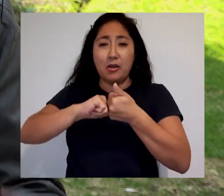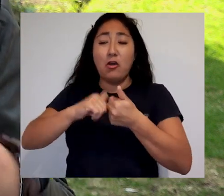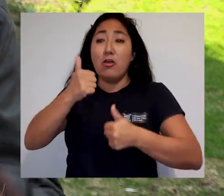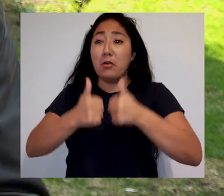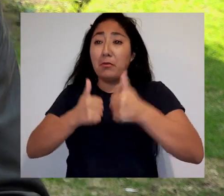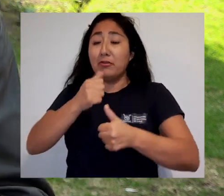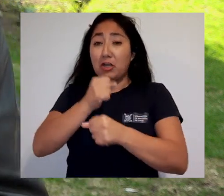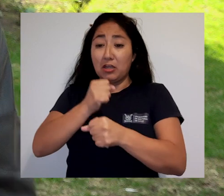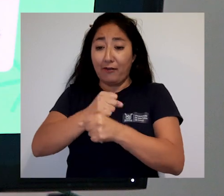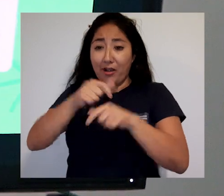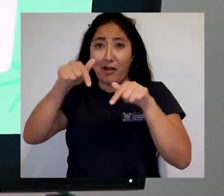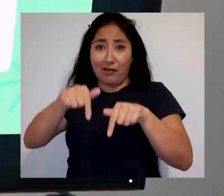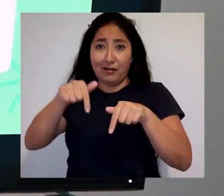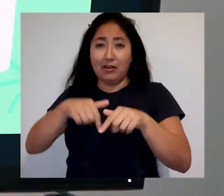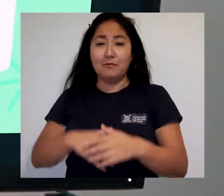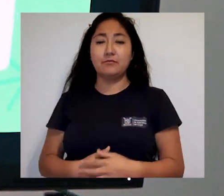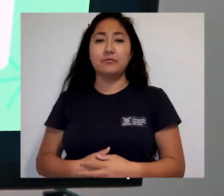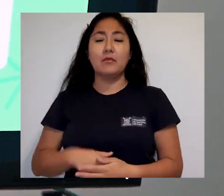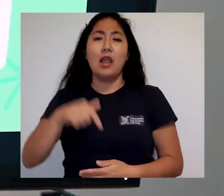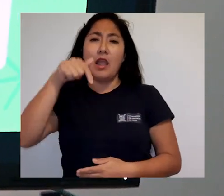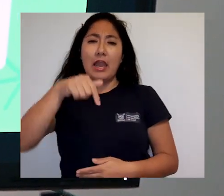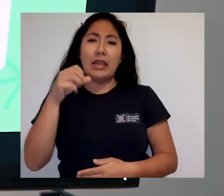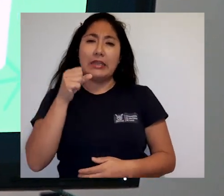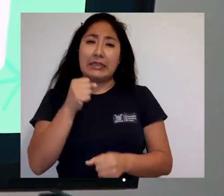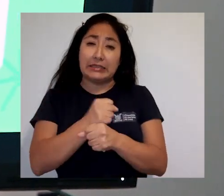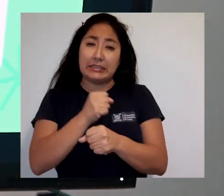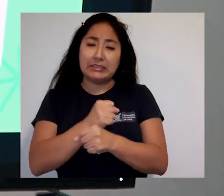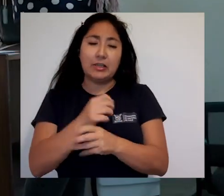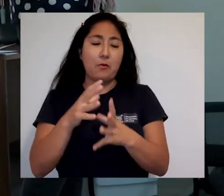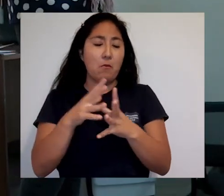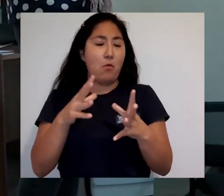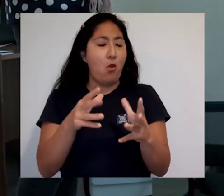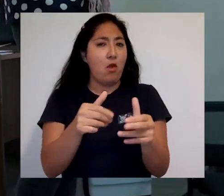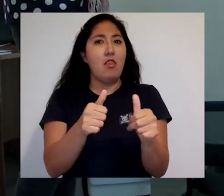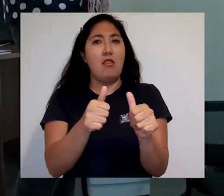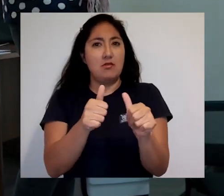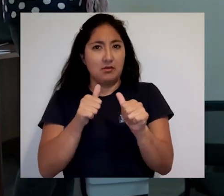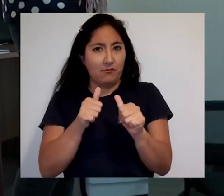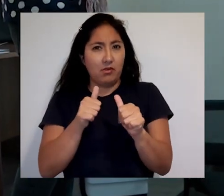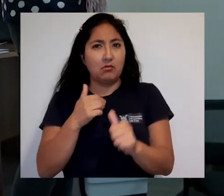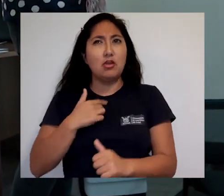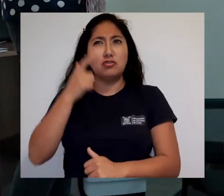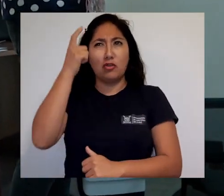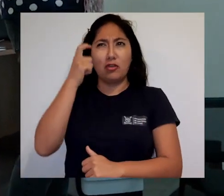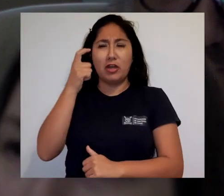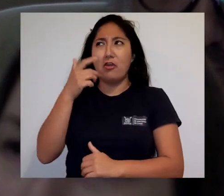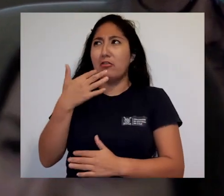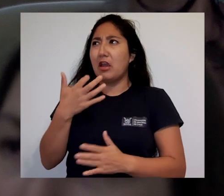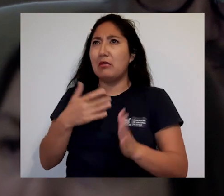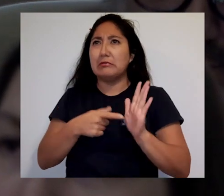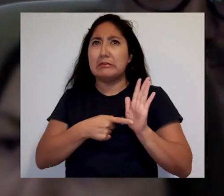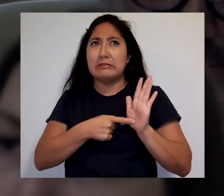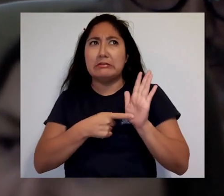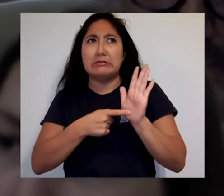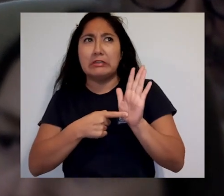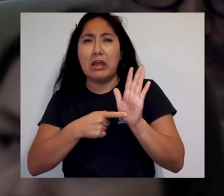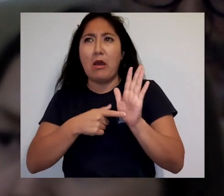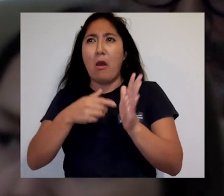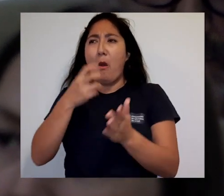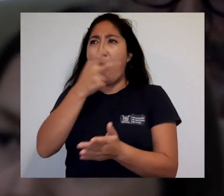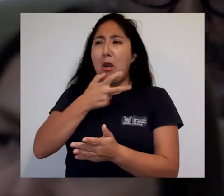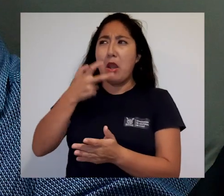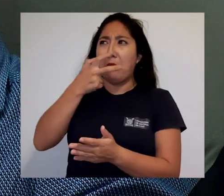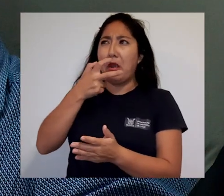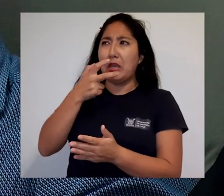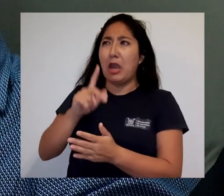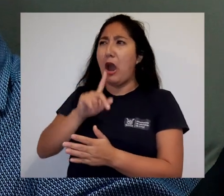trabajan este tema. Este taller ha sido tremendamente desafiante. Yo creo que el ser expuesto a un lenguaje que quizás